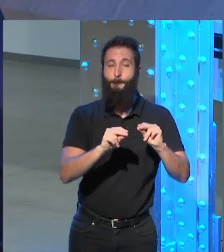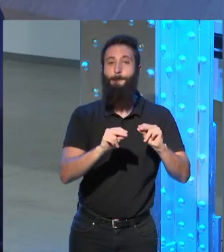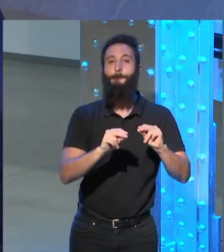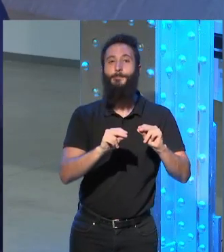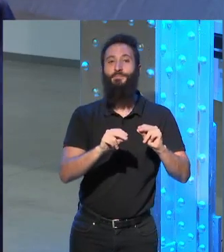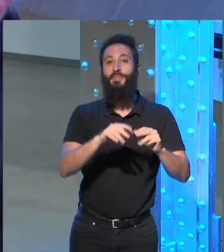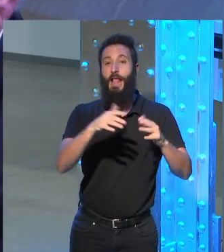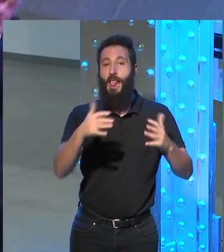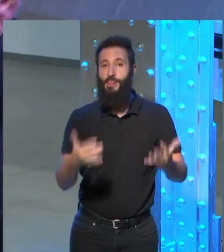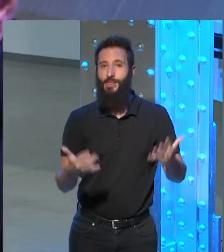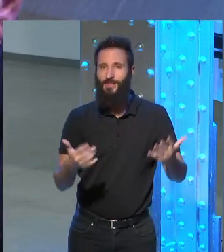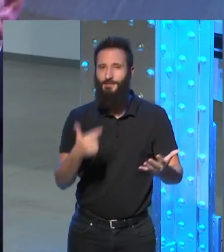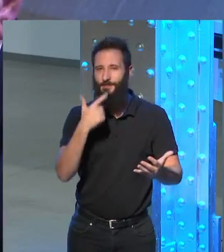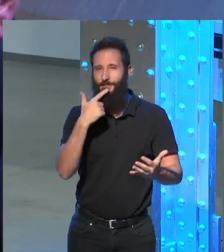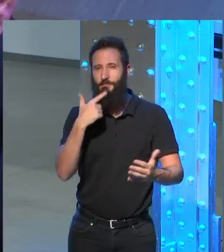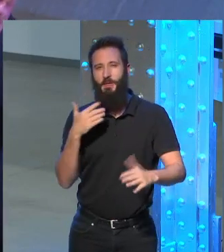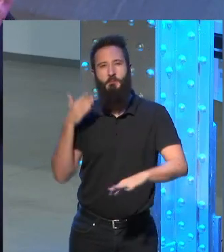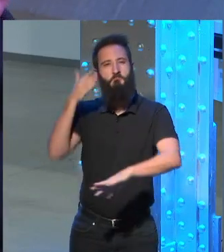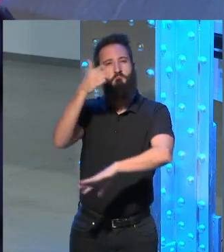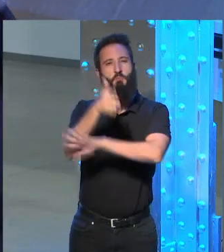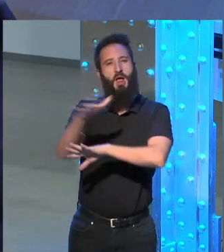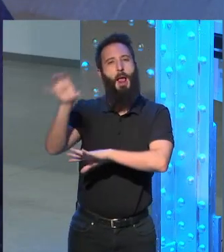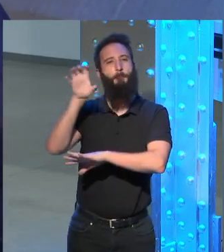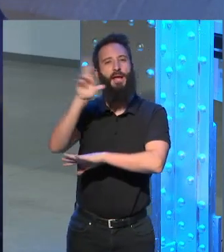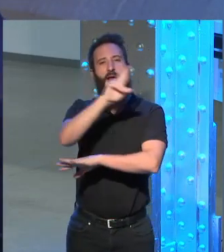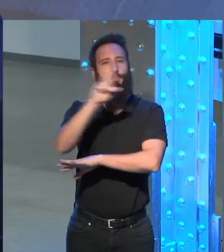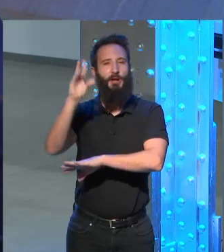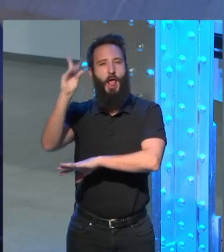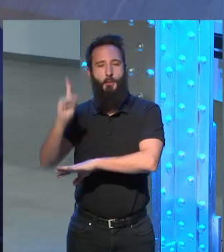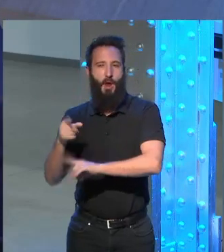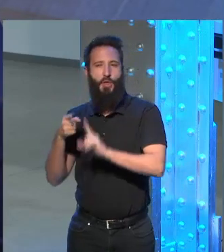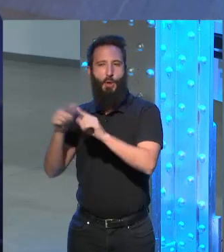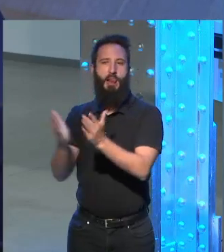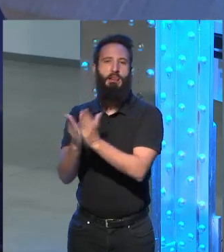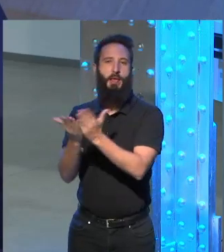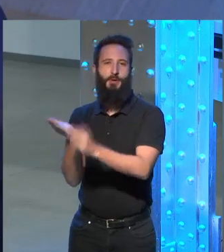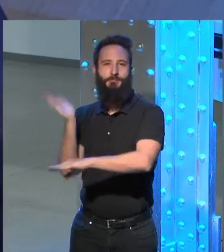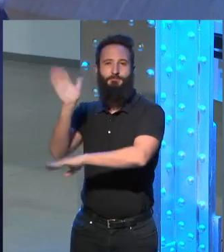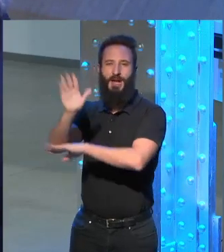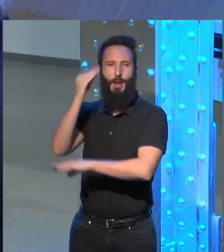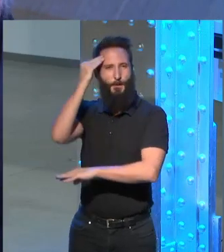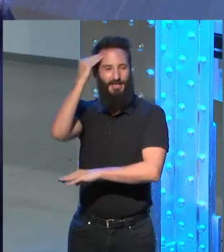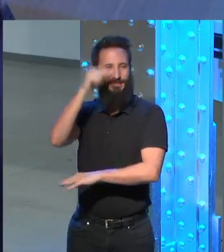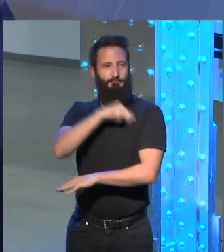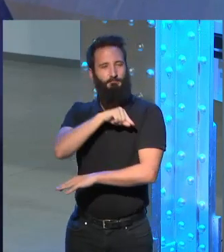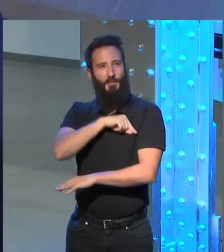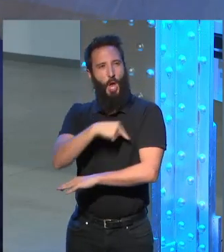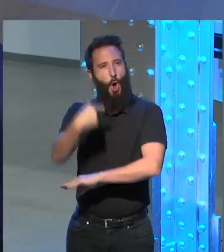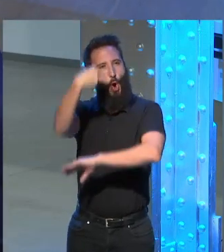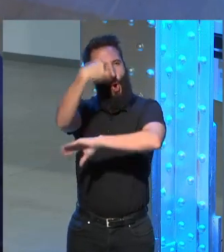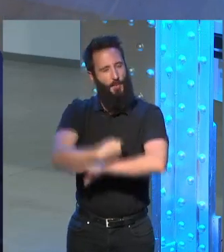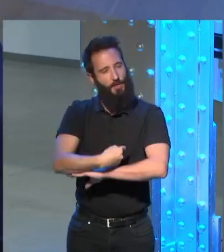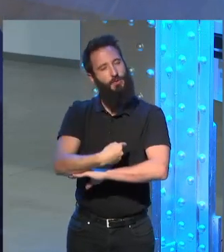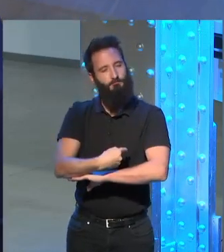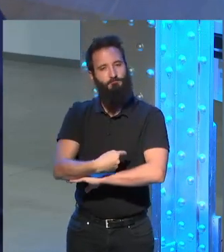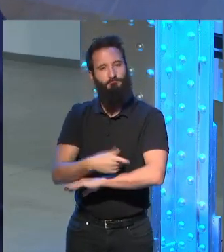y decidí a presentarla a la república dominicana me pareció que tenía como la obligación moral de ir